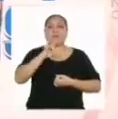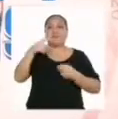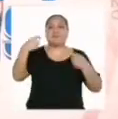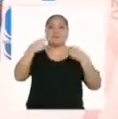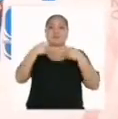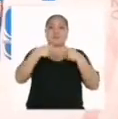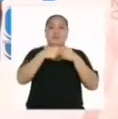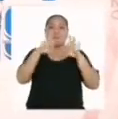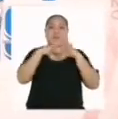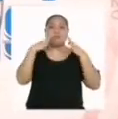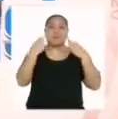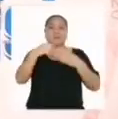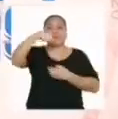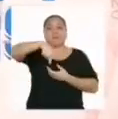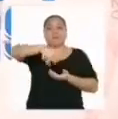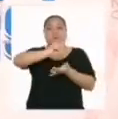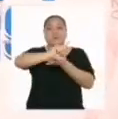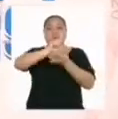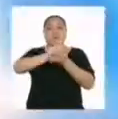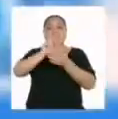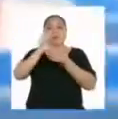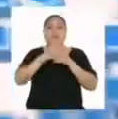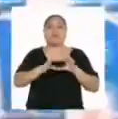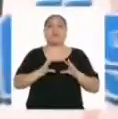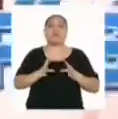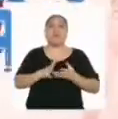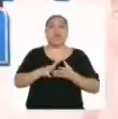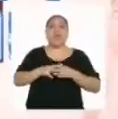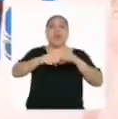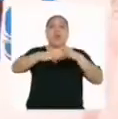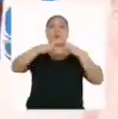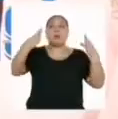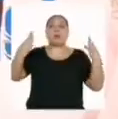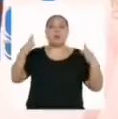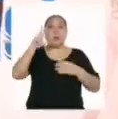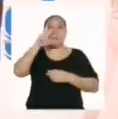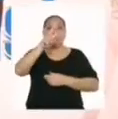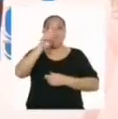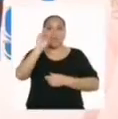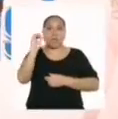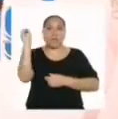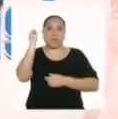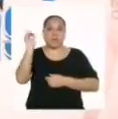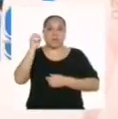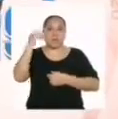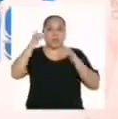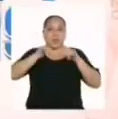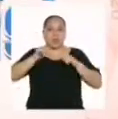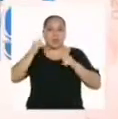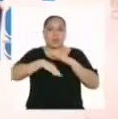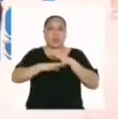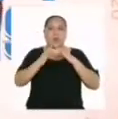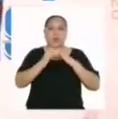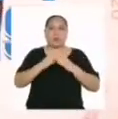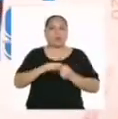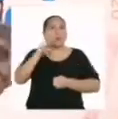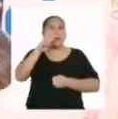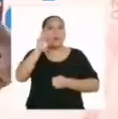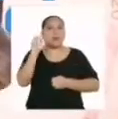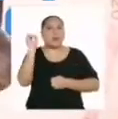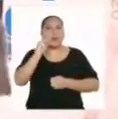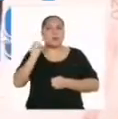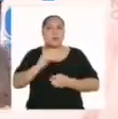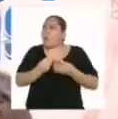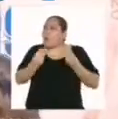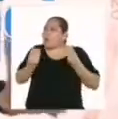electricidad de las familias en Lima creció 20% durante la cuarentena. ¿Qué? ¿20%?